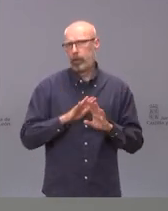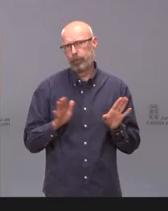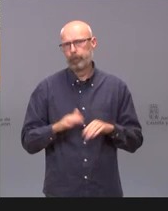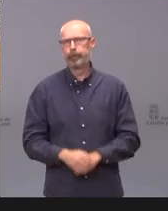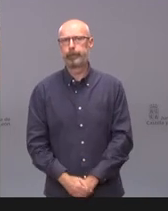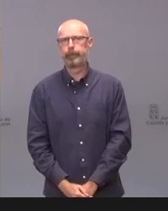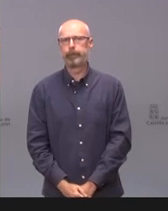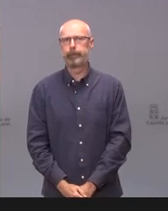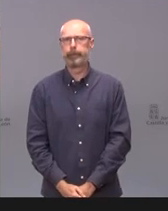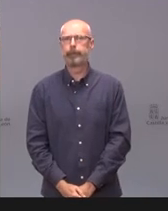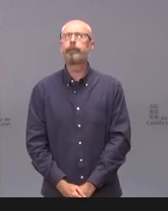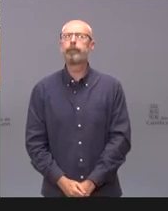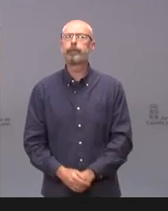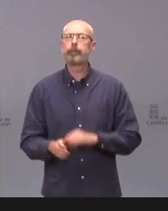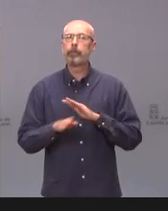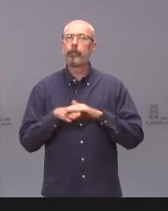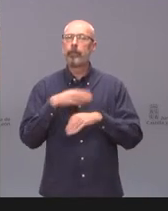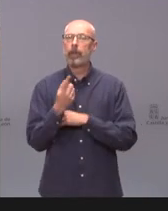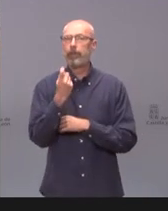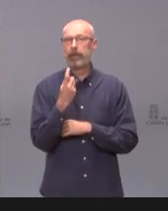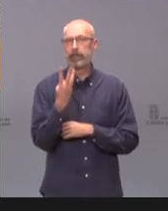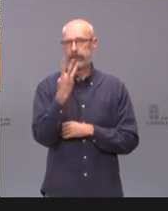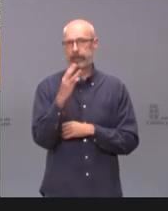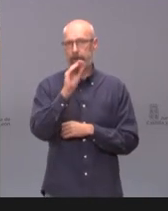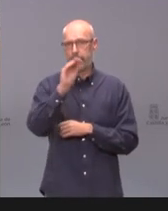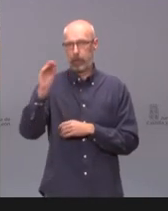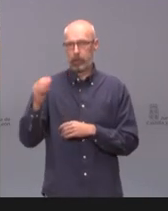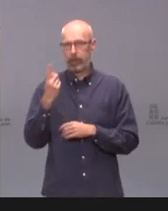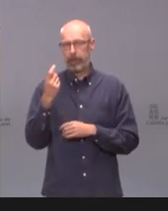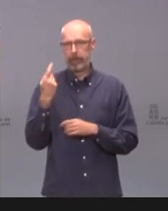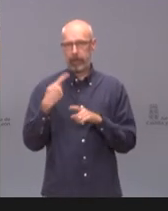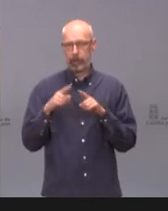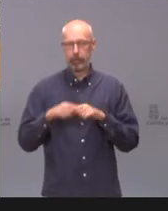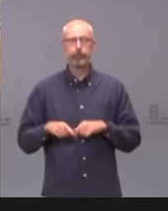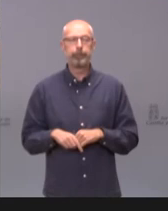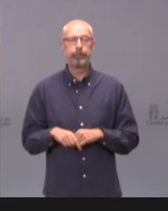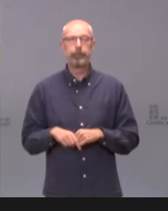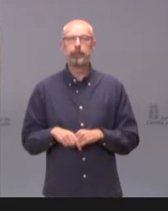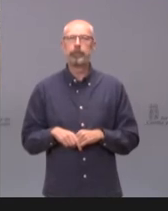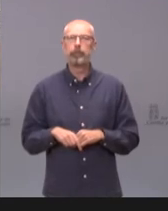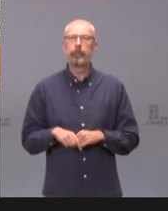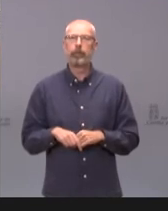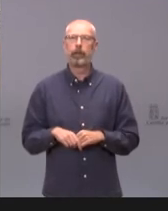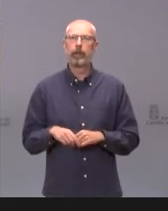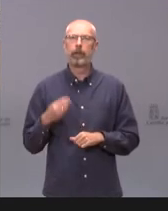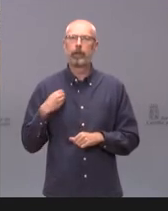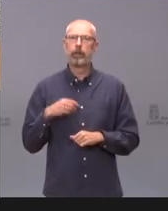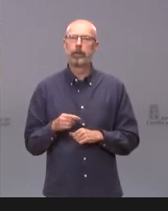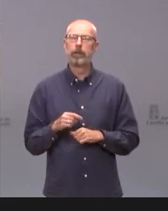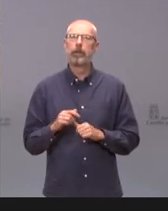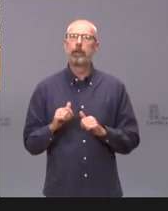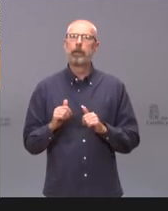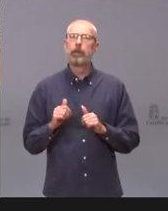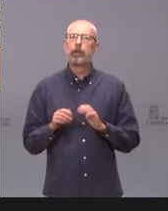Pues seguimos adelante. Nos quedan todavía tres intervenciones y la primera de ellas va a ser, perdón, dos intervenciones. La primera de ellas va a ser